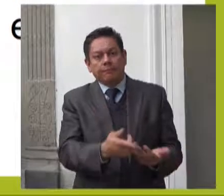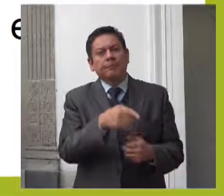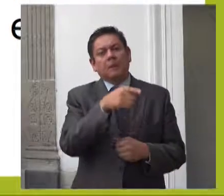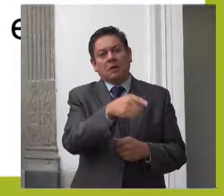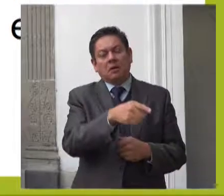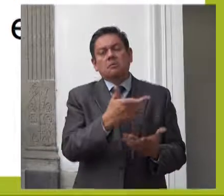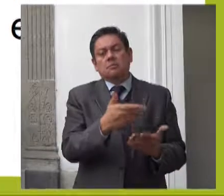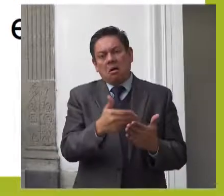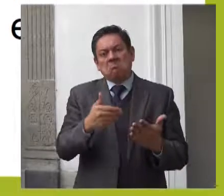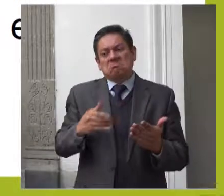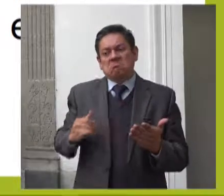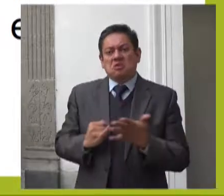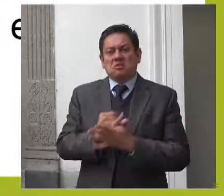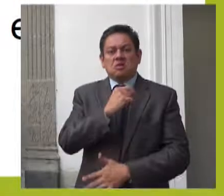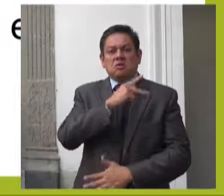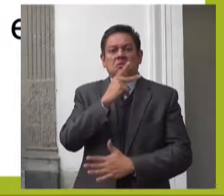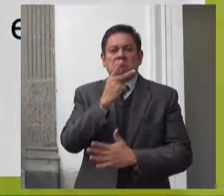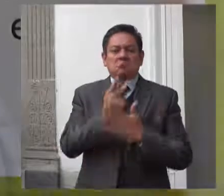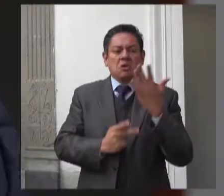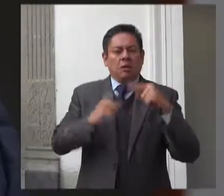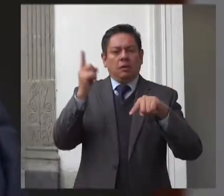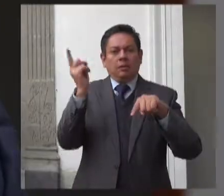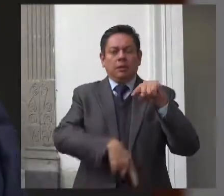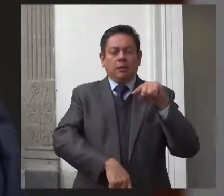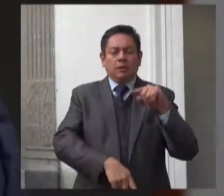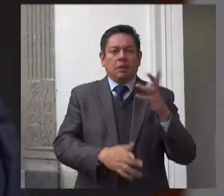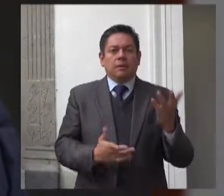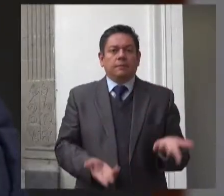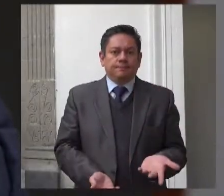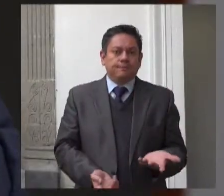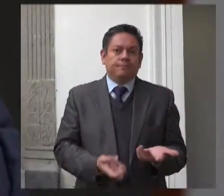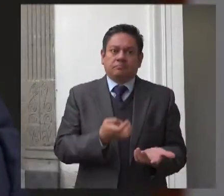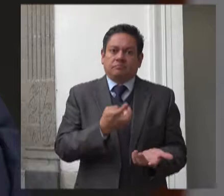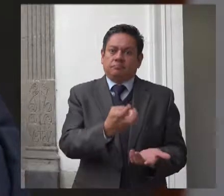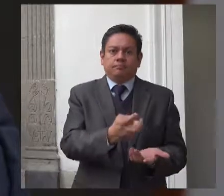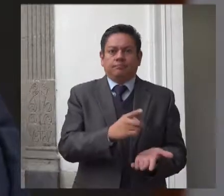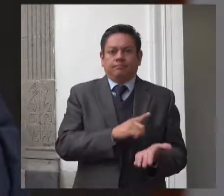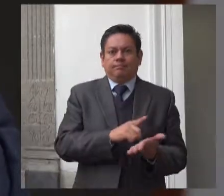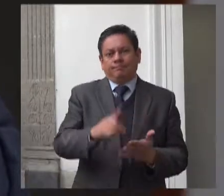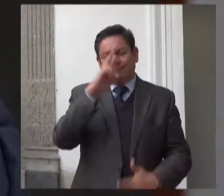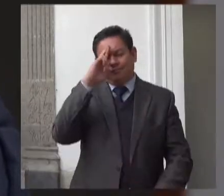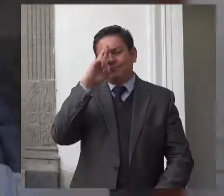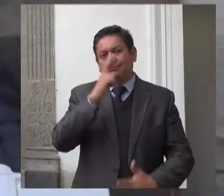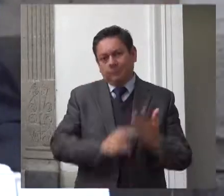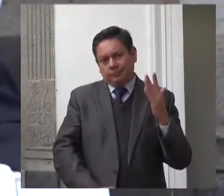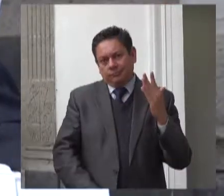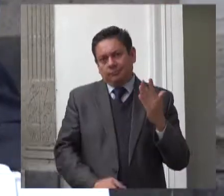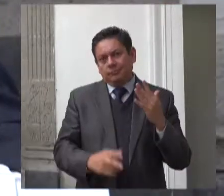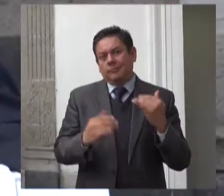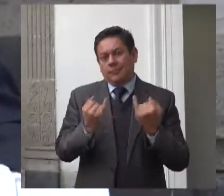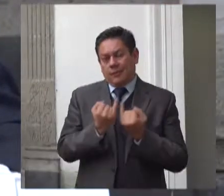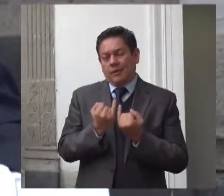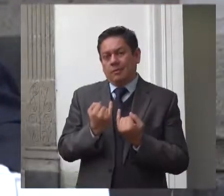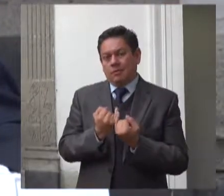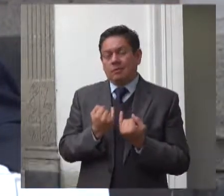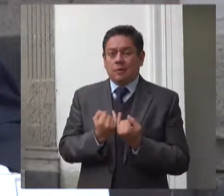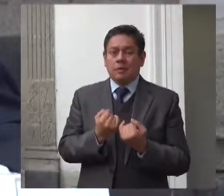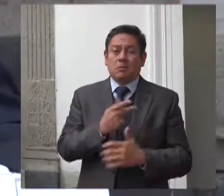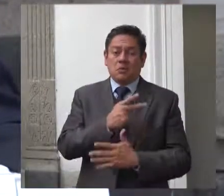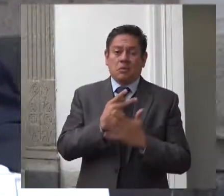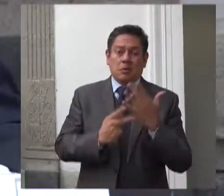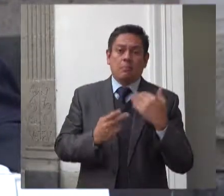cancelación del programa de estancias infantiles y la emisión del programa de apoyo al bienestar